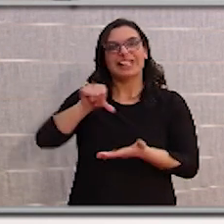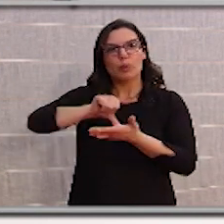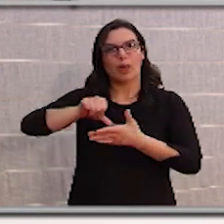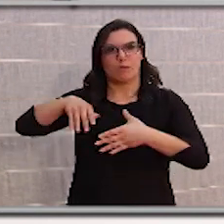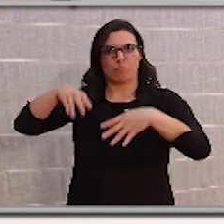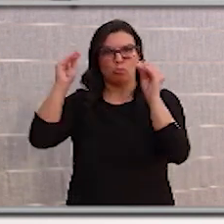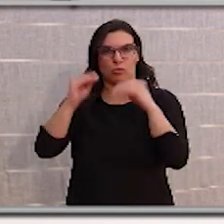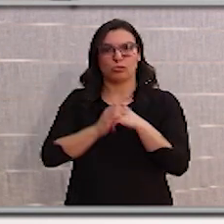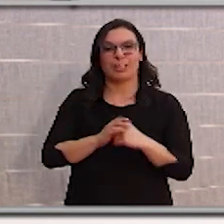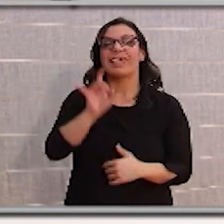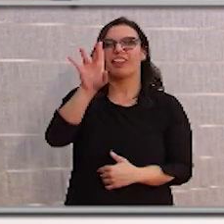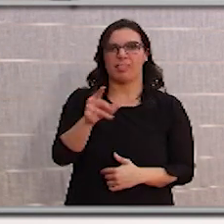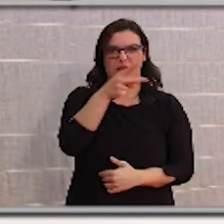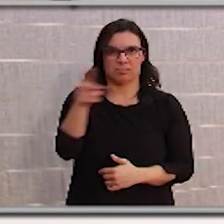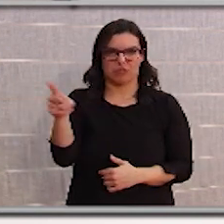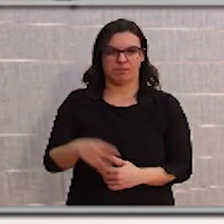15 días.